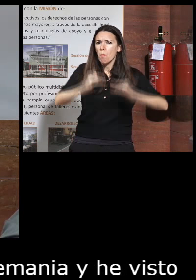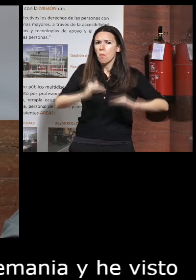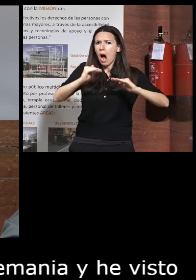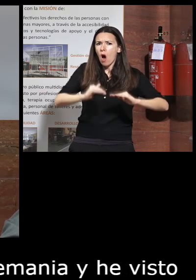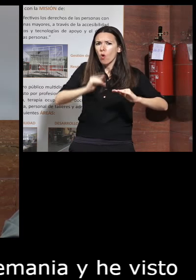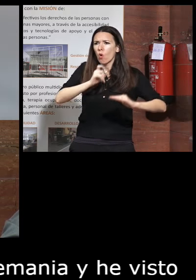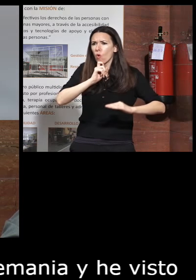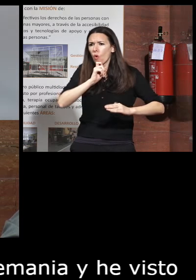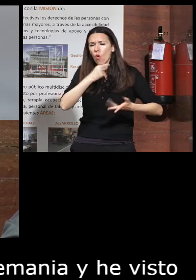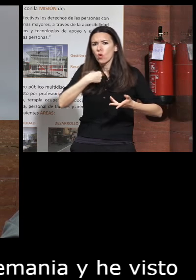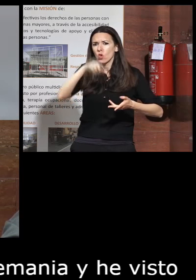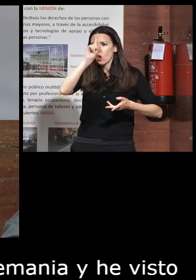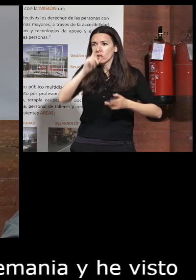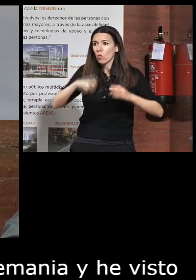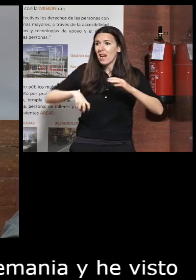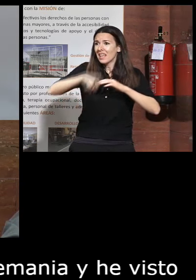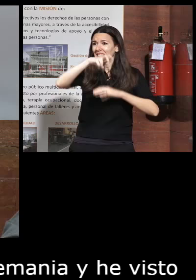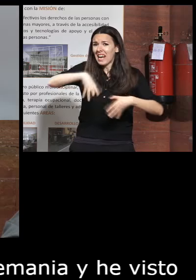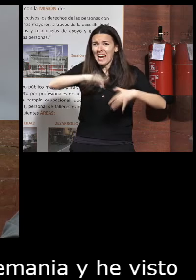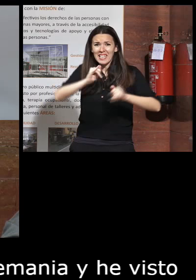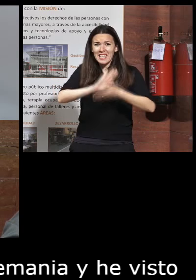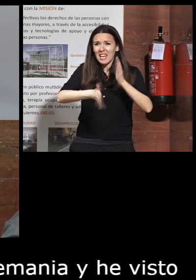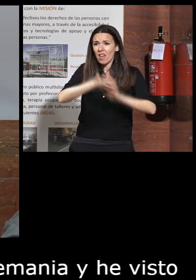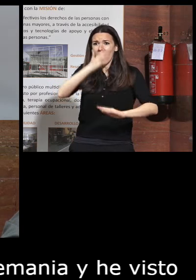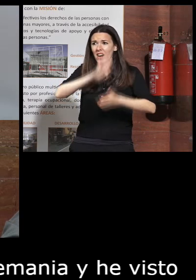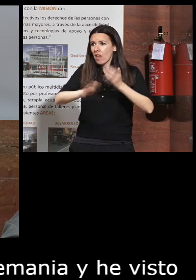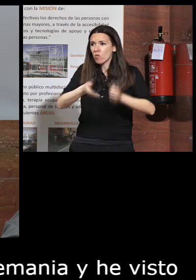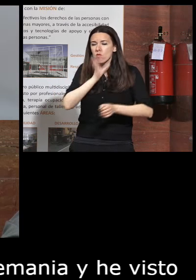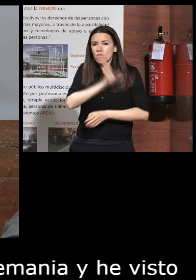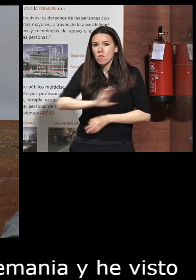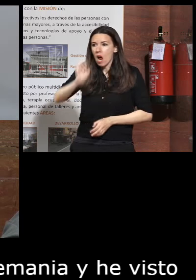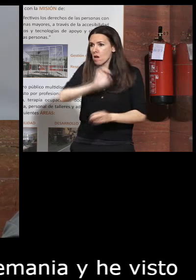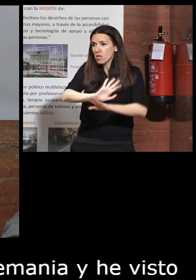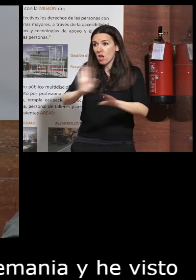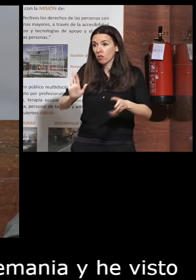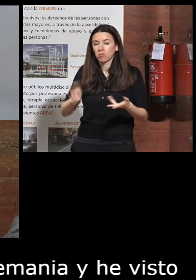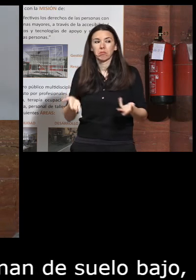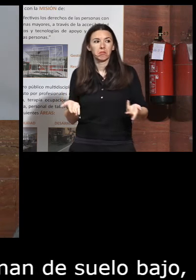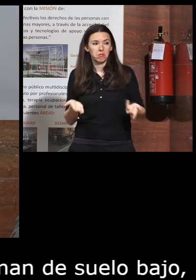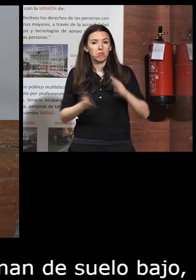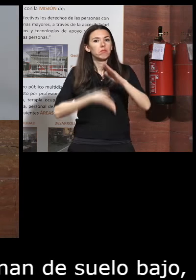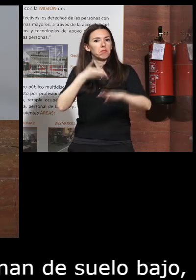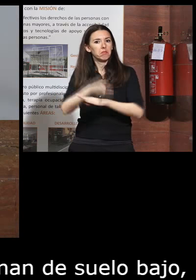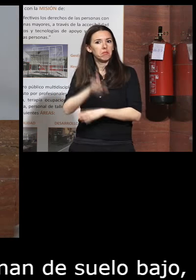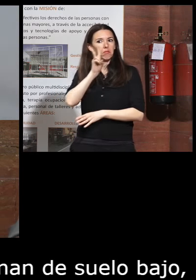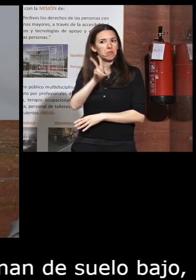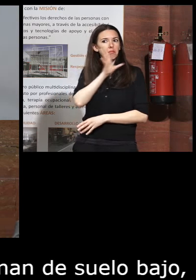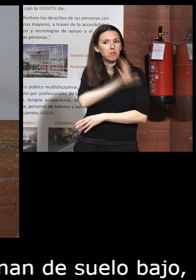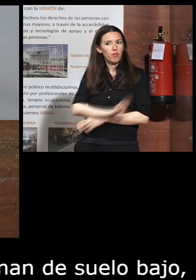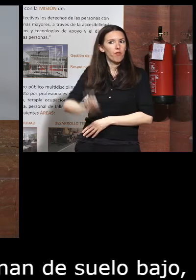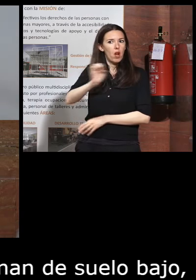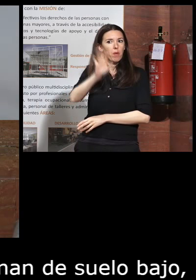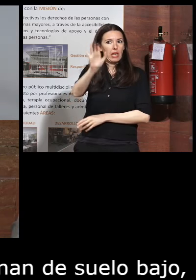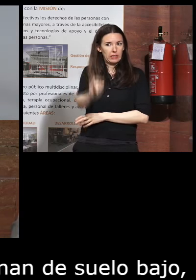es eso que no tienen escalera ni tienen nada que son una maravilla y tal fuimos a verlo me pareció fenomenal